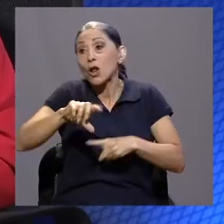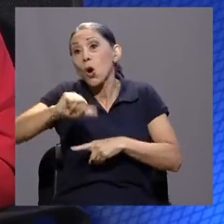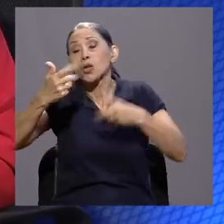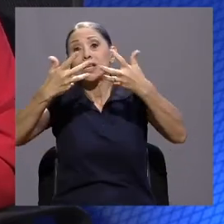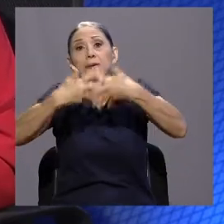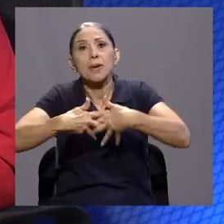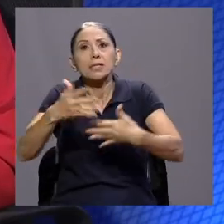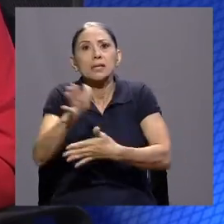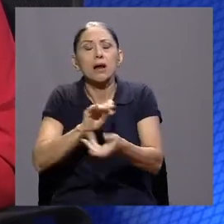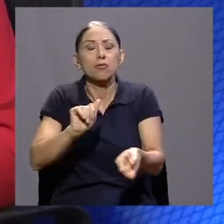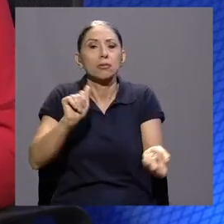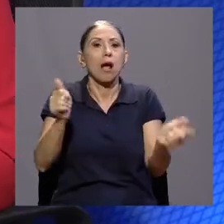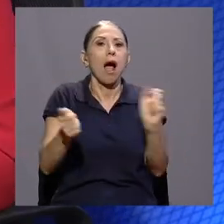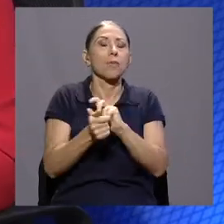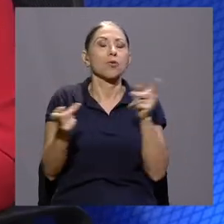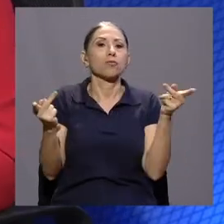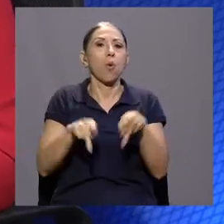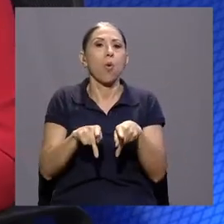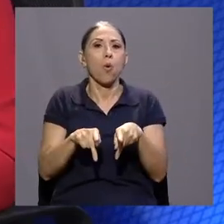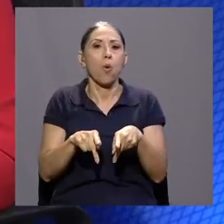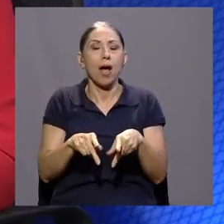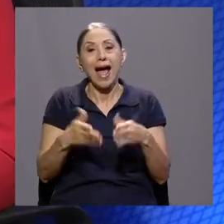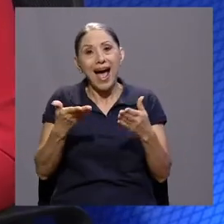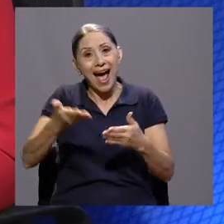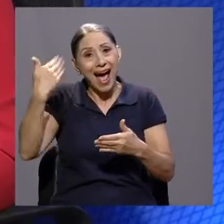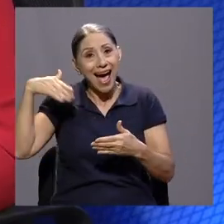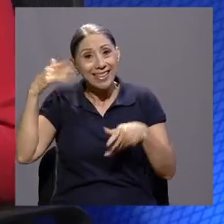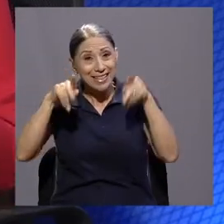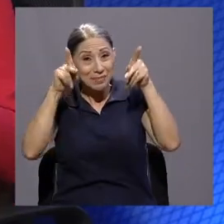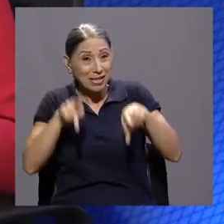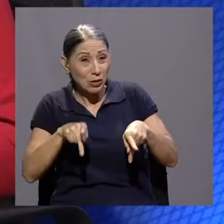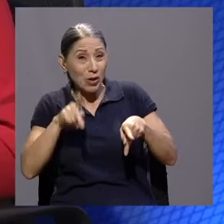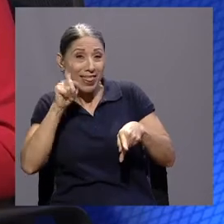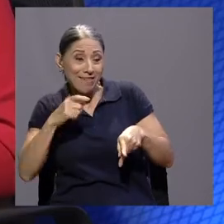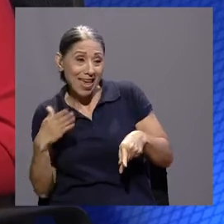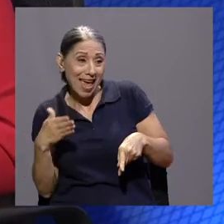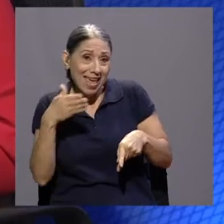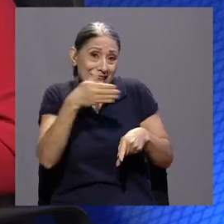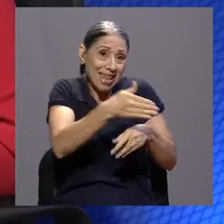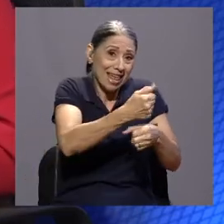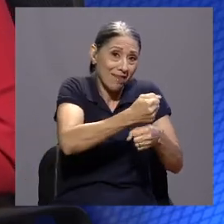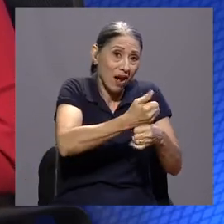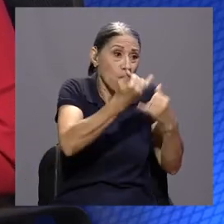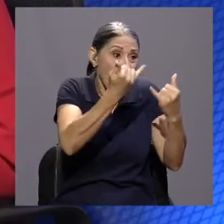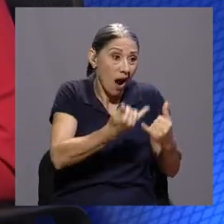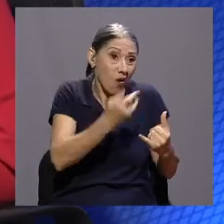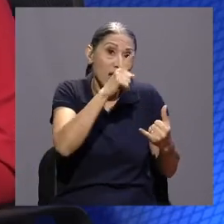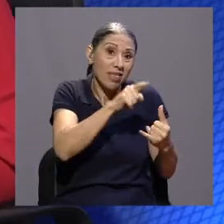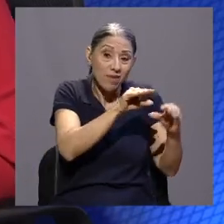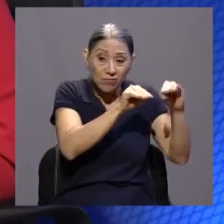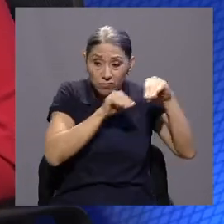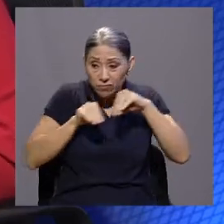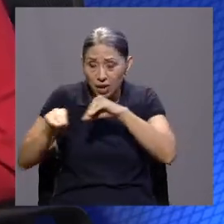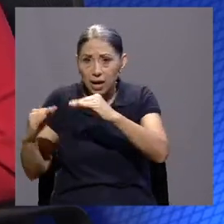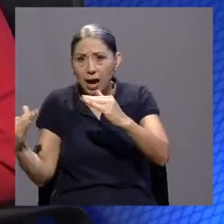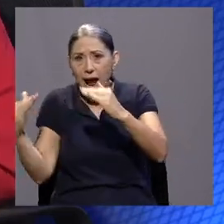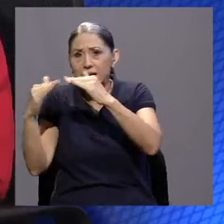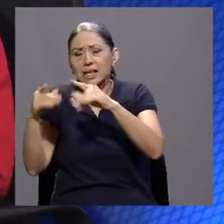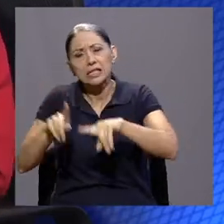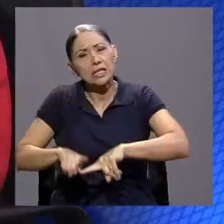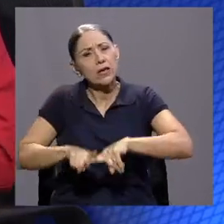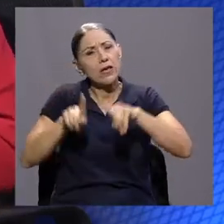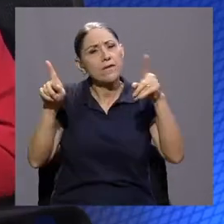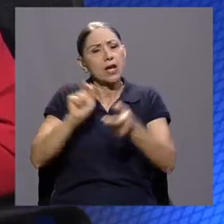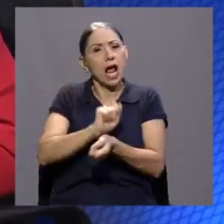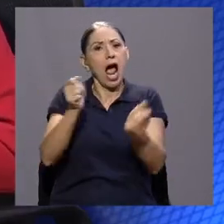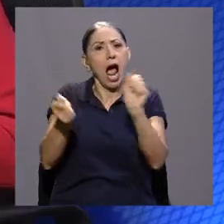y fue un cambio increíble de trabajar en la organización como tal, a enviar a sus trabajadores en las casas, donde